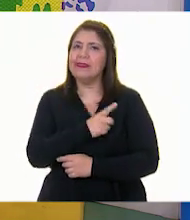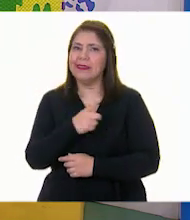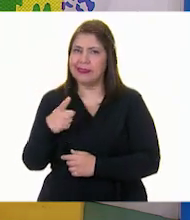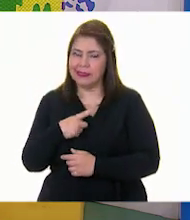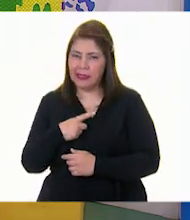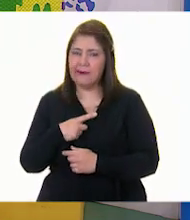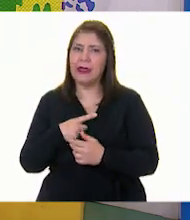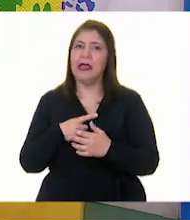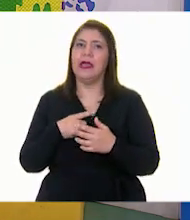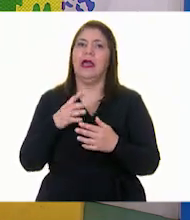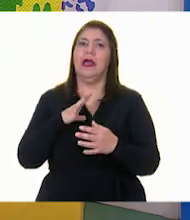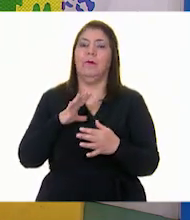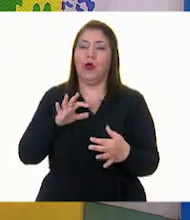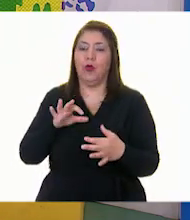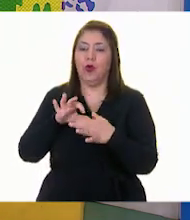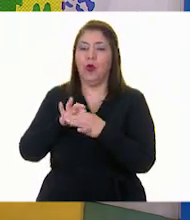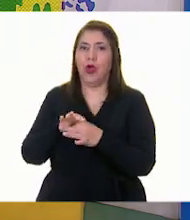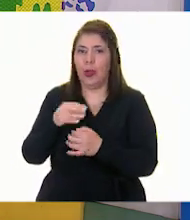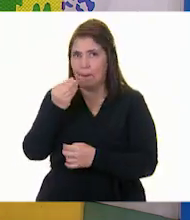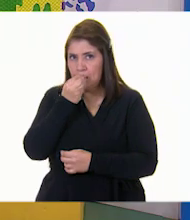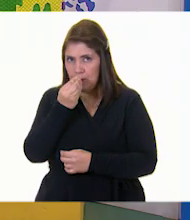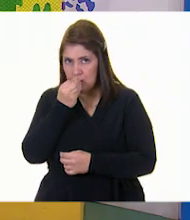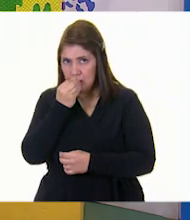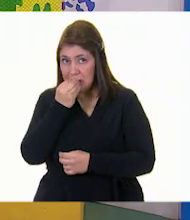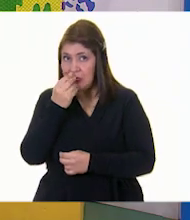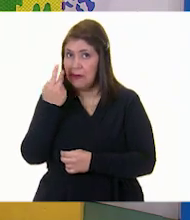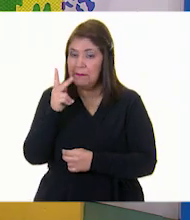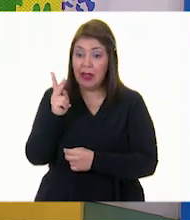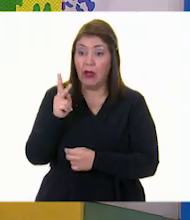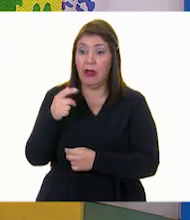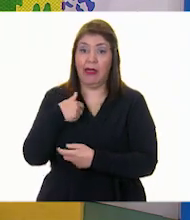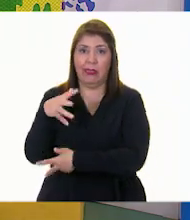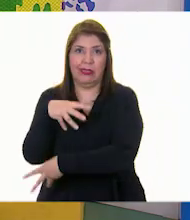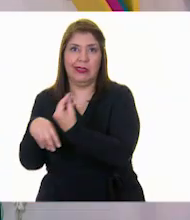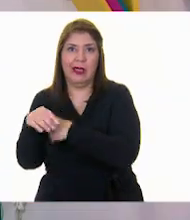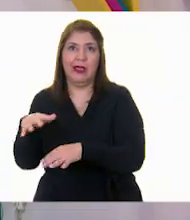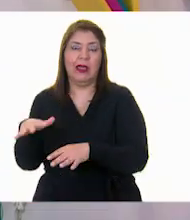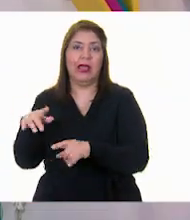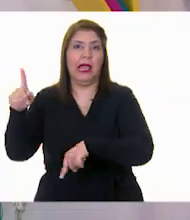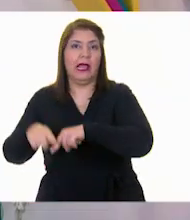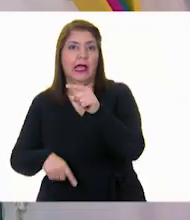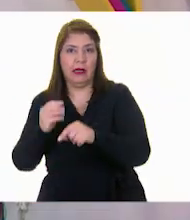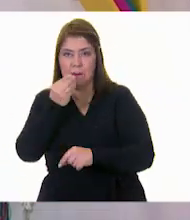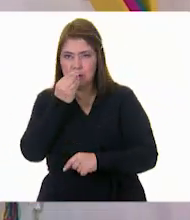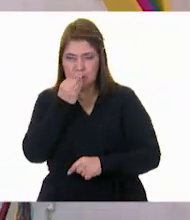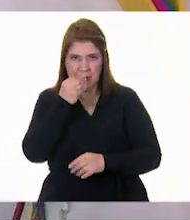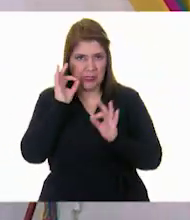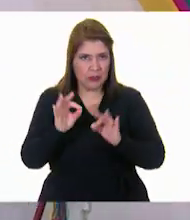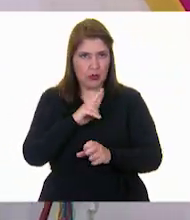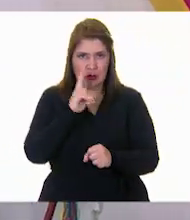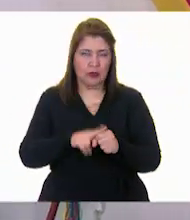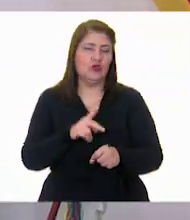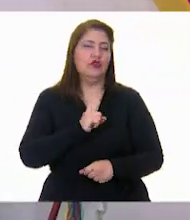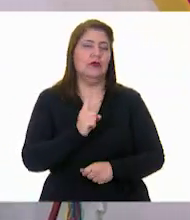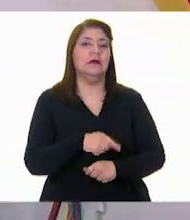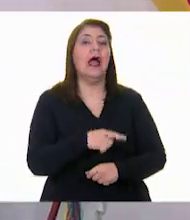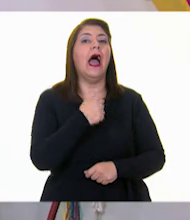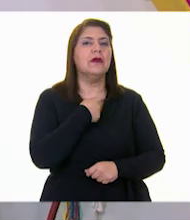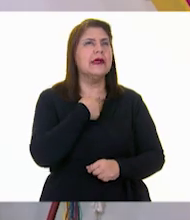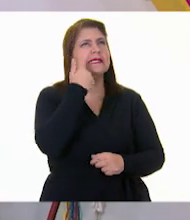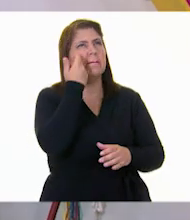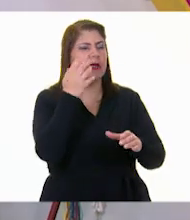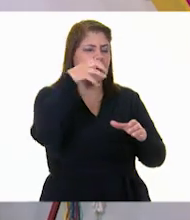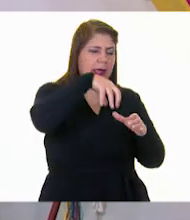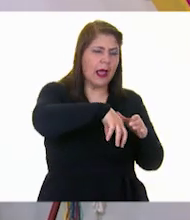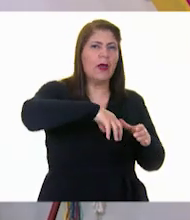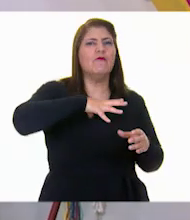las comidas, no reemplazarlas. ¡Ay! Yo siempre traigo, por ejemplo, una fruta en mi bolsa